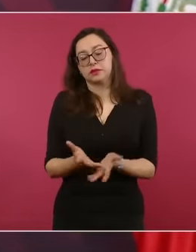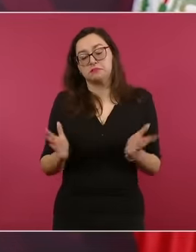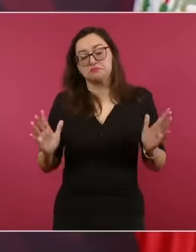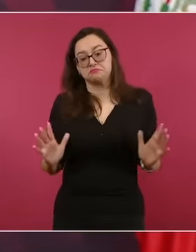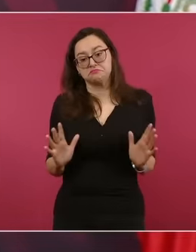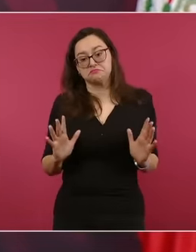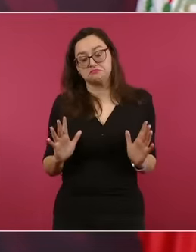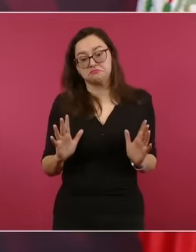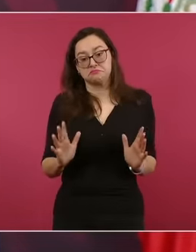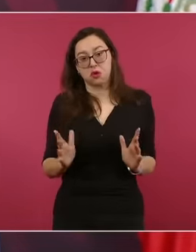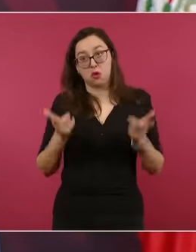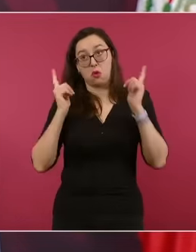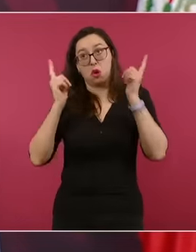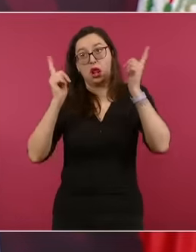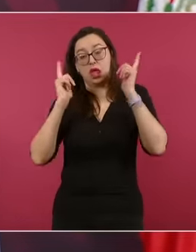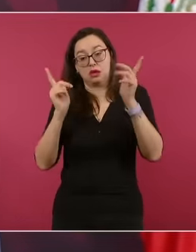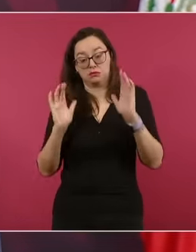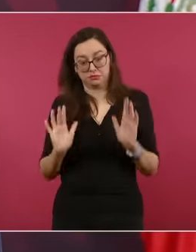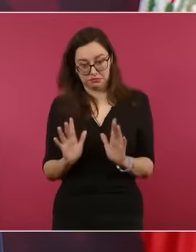tesis, como una doctrina.